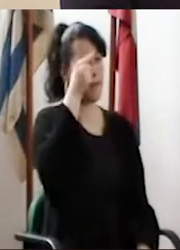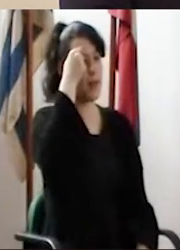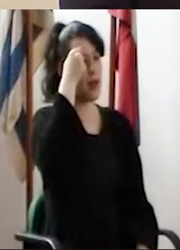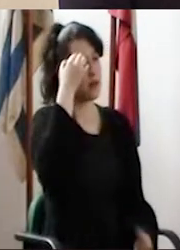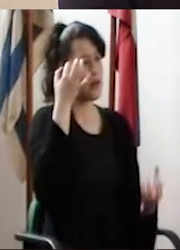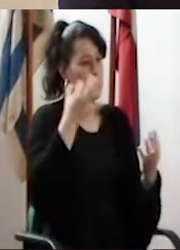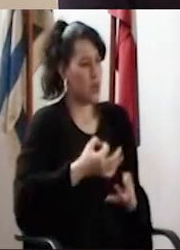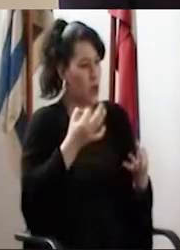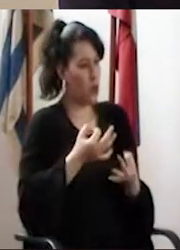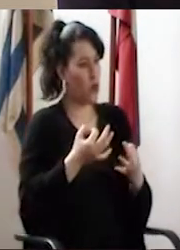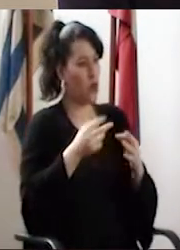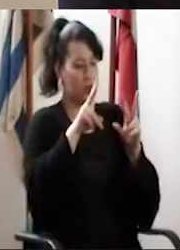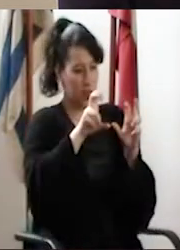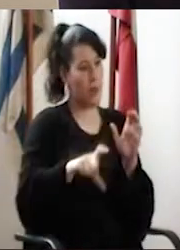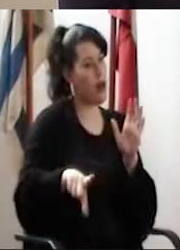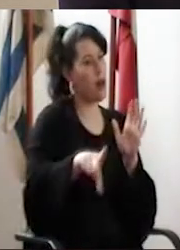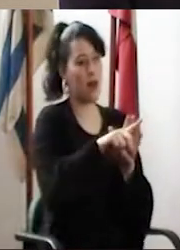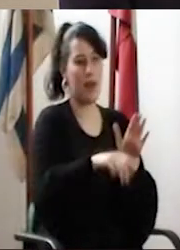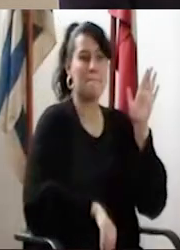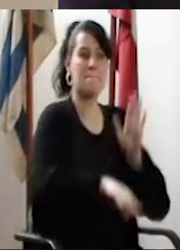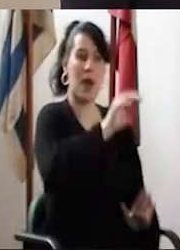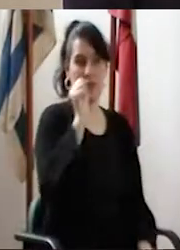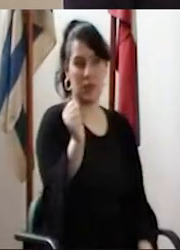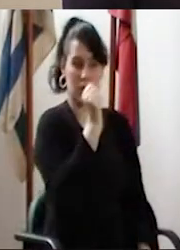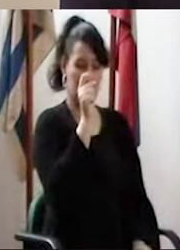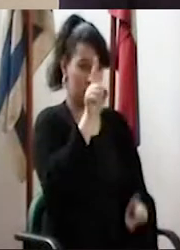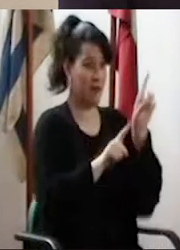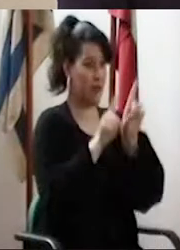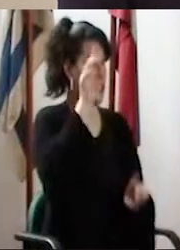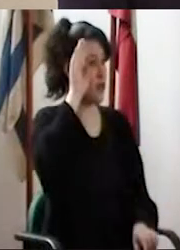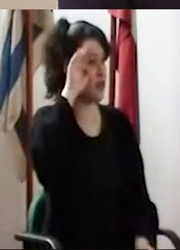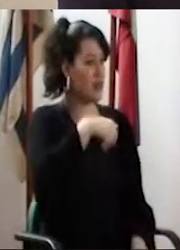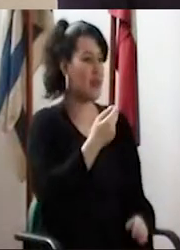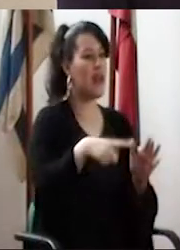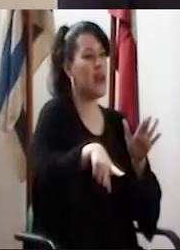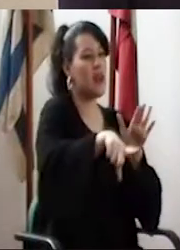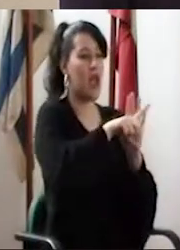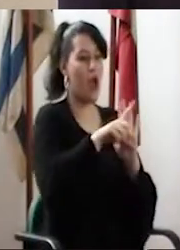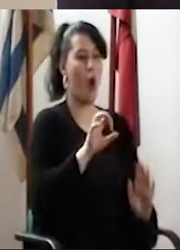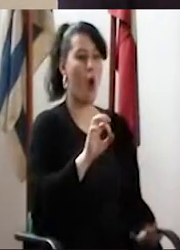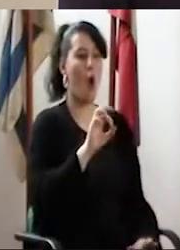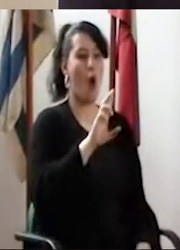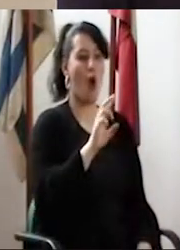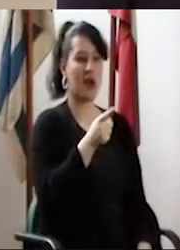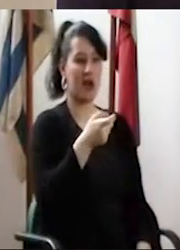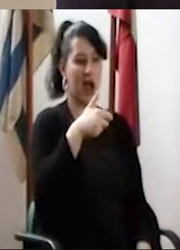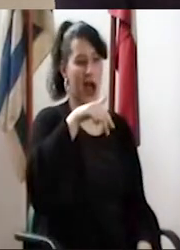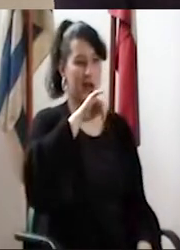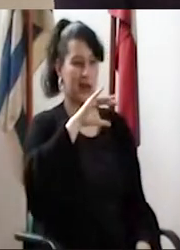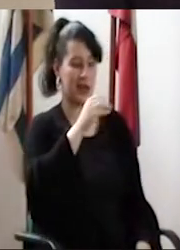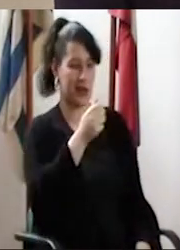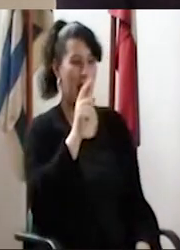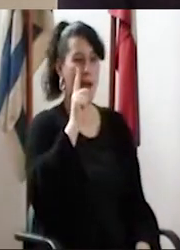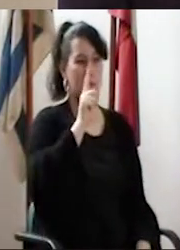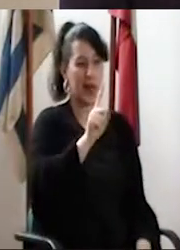Ustedes piensen que seguramente el cuerpo jurídico más importante en la Universidad de la República es la ley orgánica. Fue